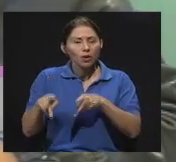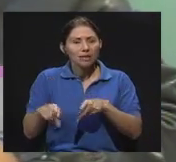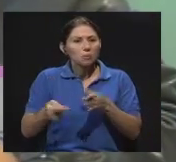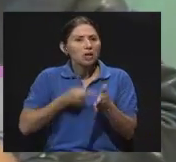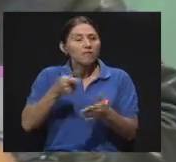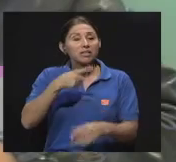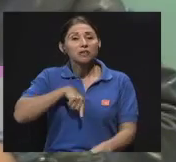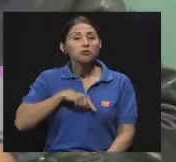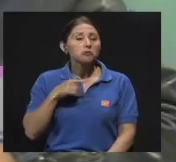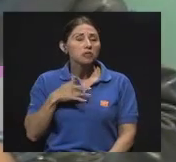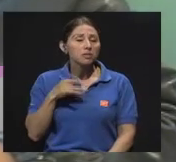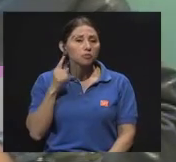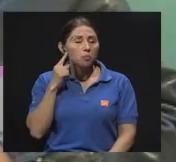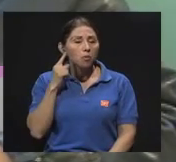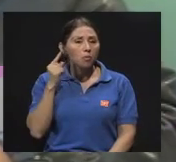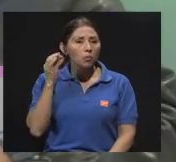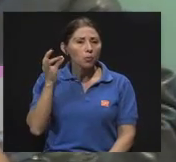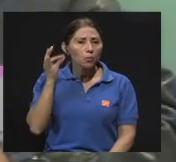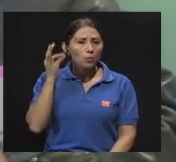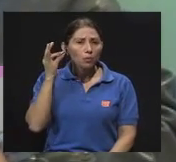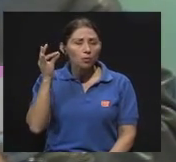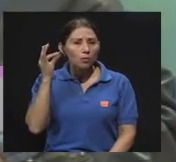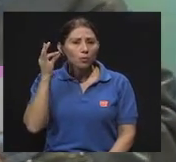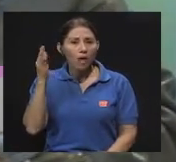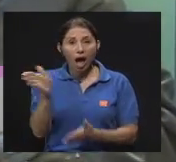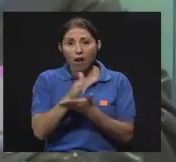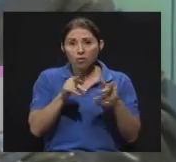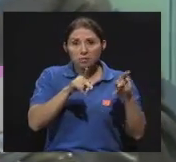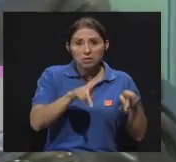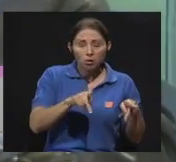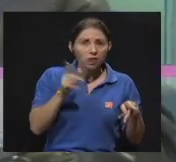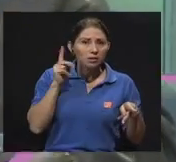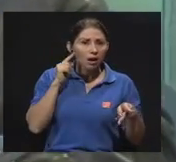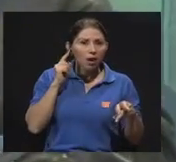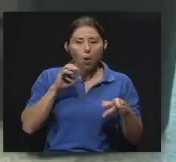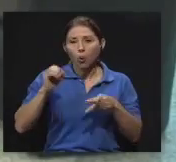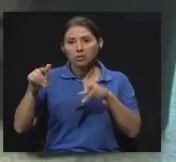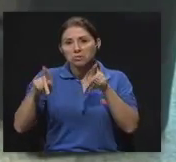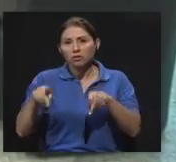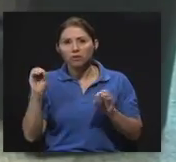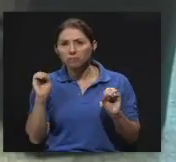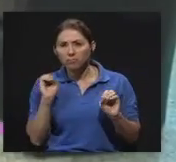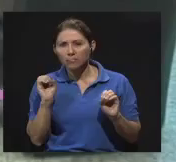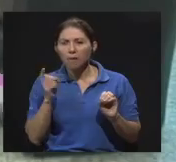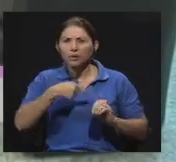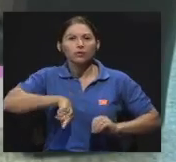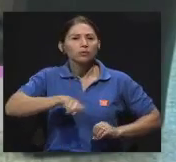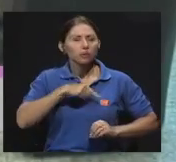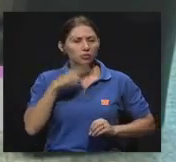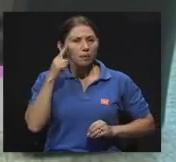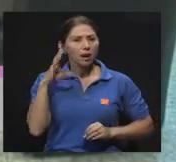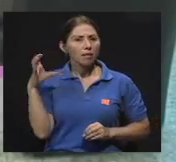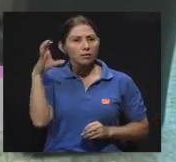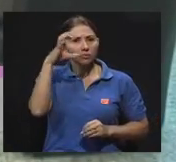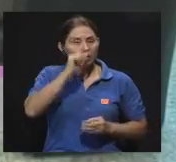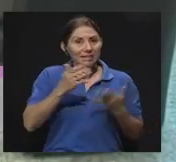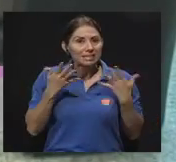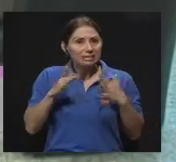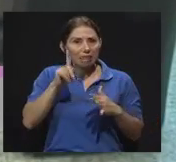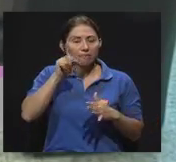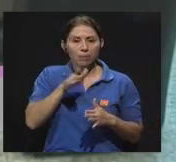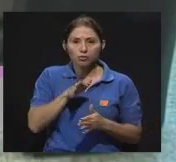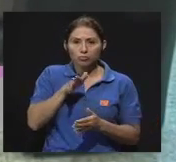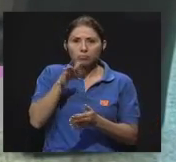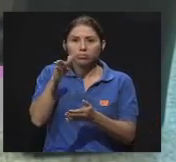¿verdad? O hay como un pitillo que alguna persona lo siente y otras tal vez no. ¿cuáles serían esas señales que nos podrían indicar que ya